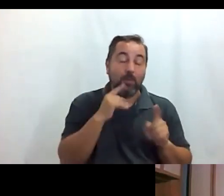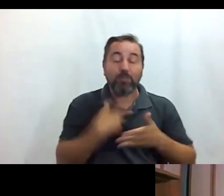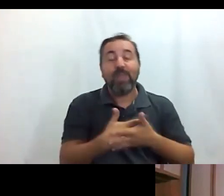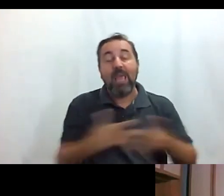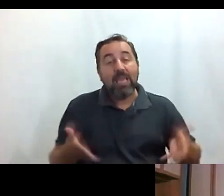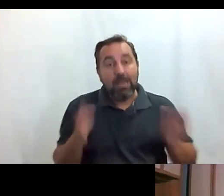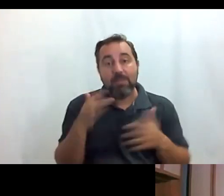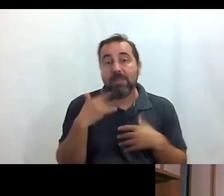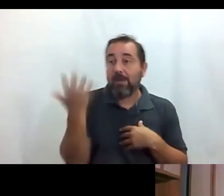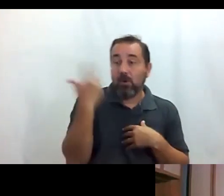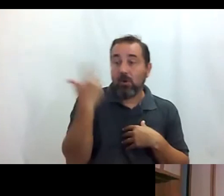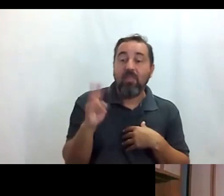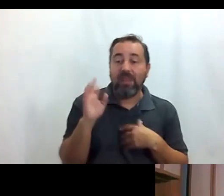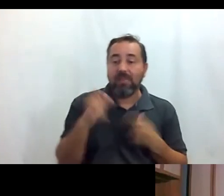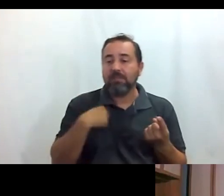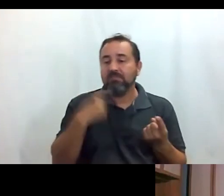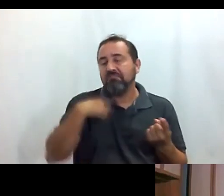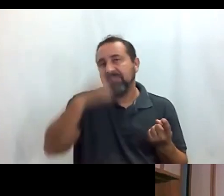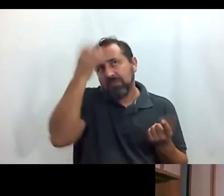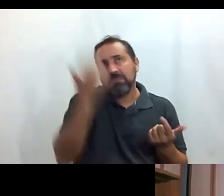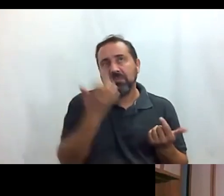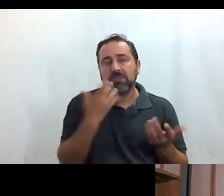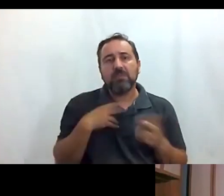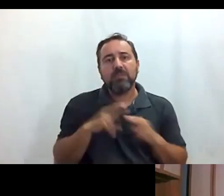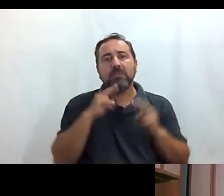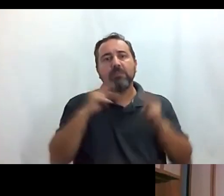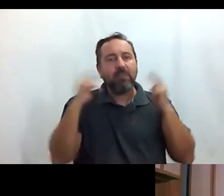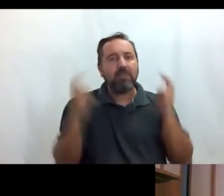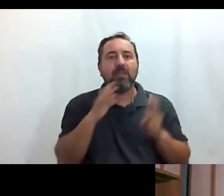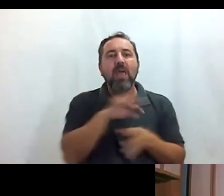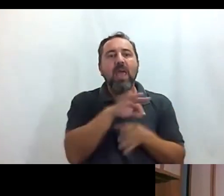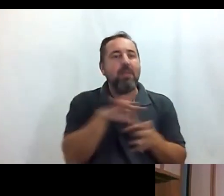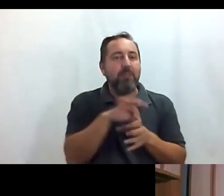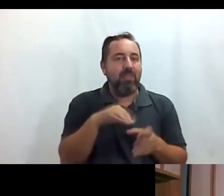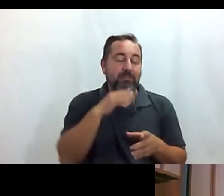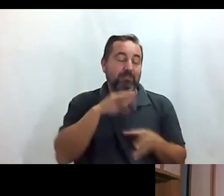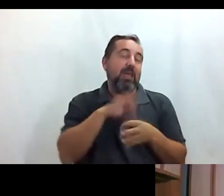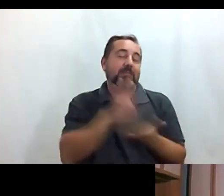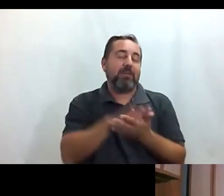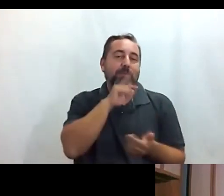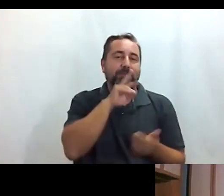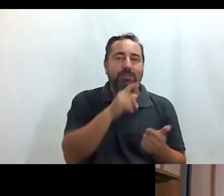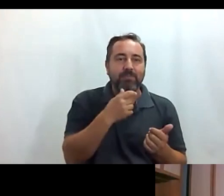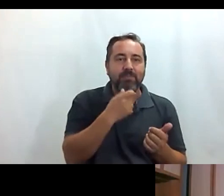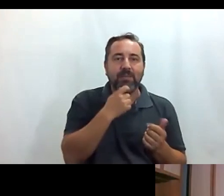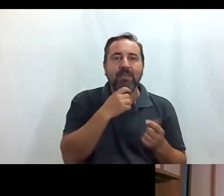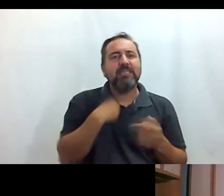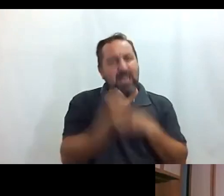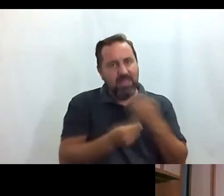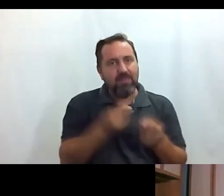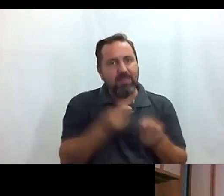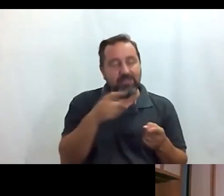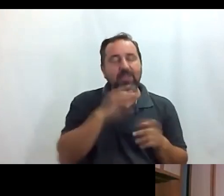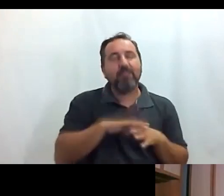pues mira pues también se me ocurre una relaxing cup of café con leche en Plaza Mayor esa la hicimos esa la